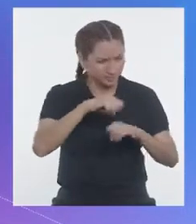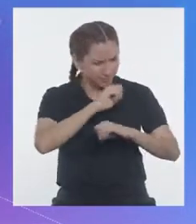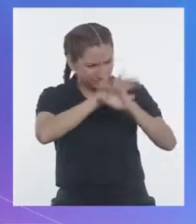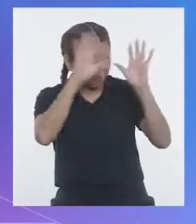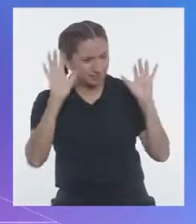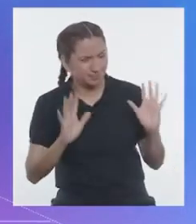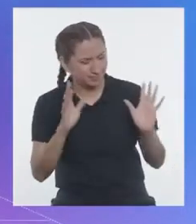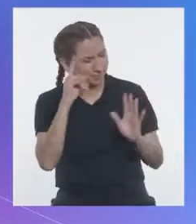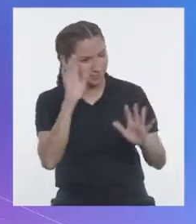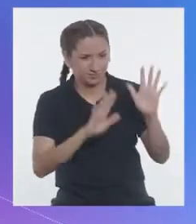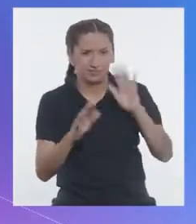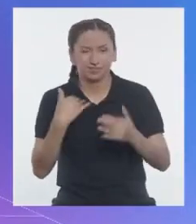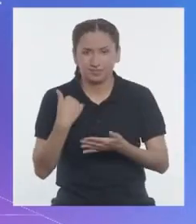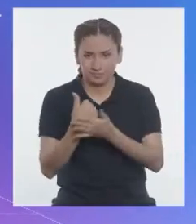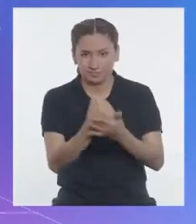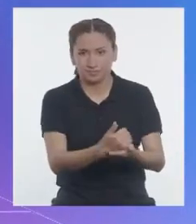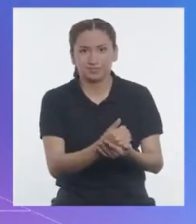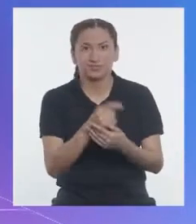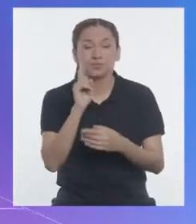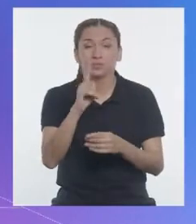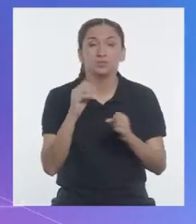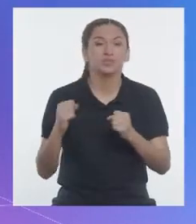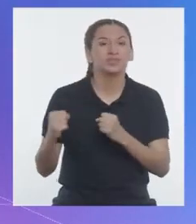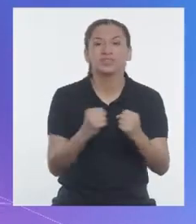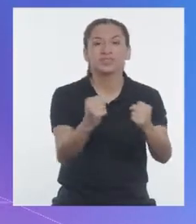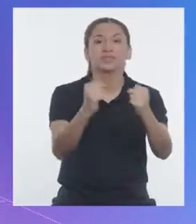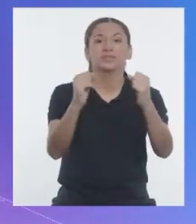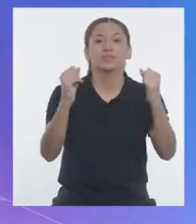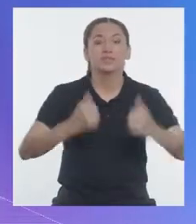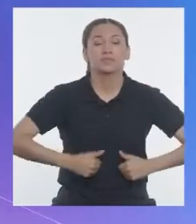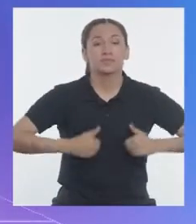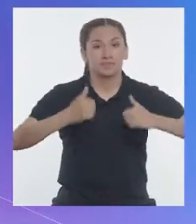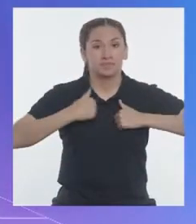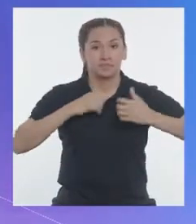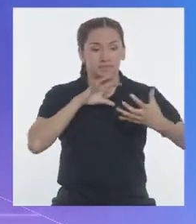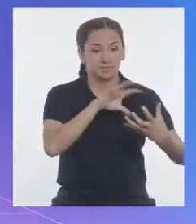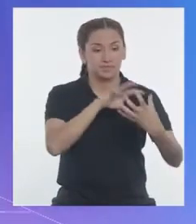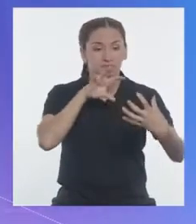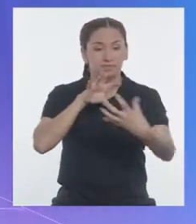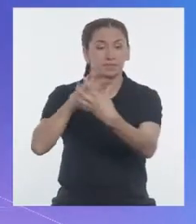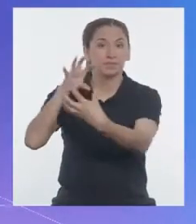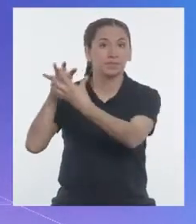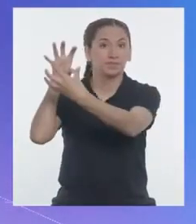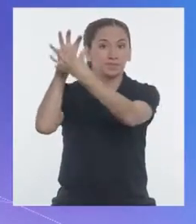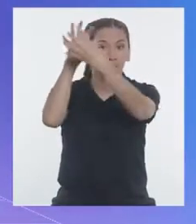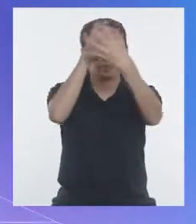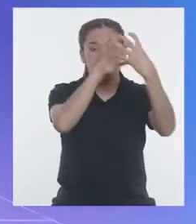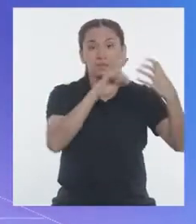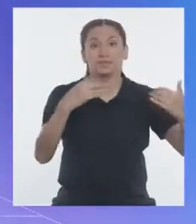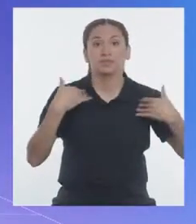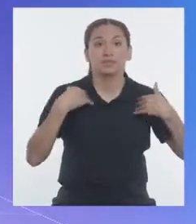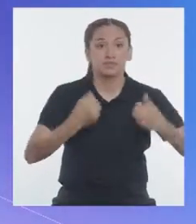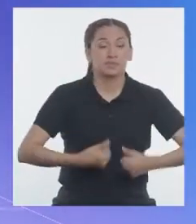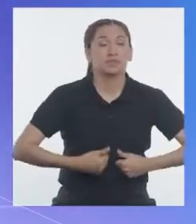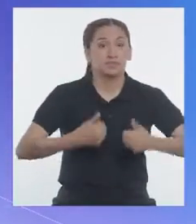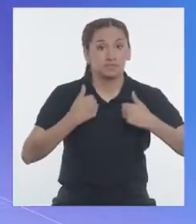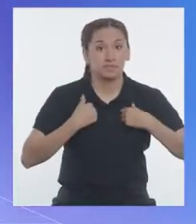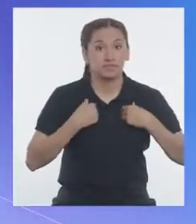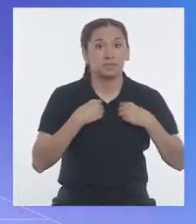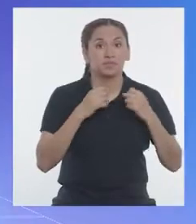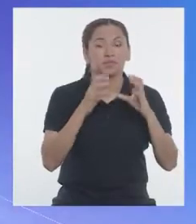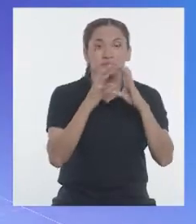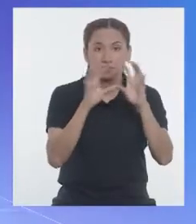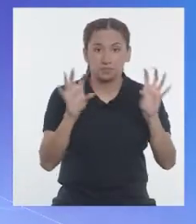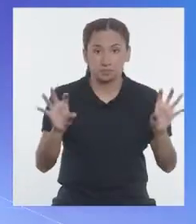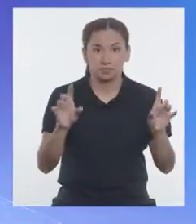Empecemos con los ecosistemas, que son un sistema de vida compuesto por muchos organismos vivos interdependientes